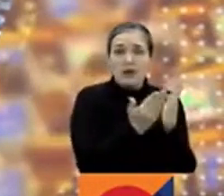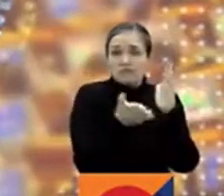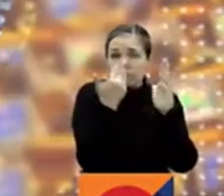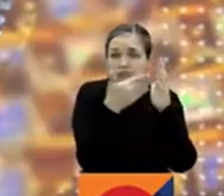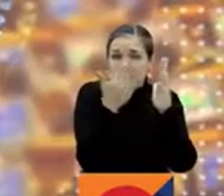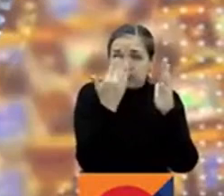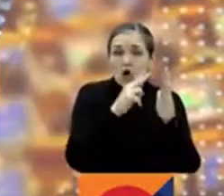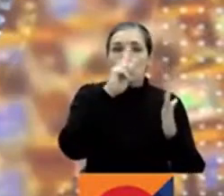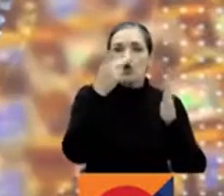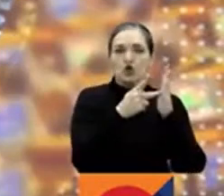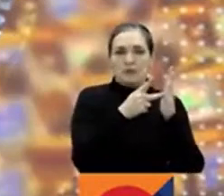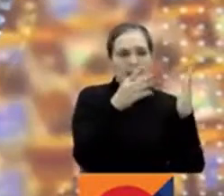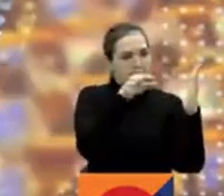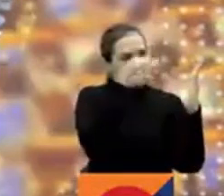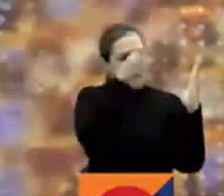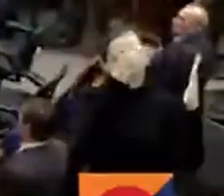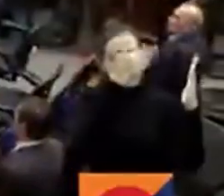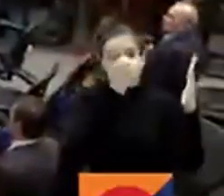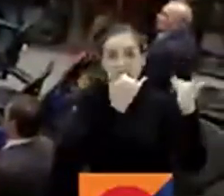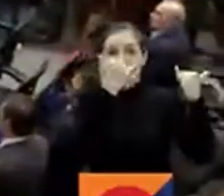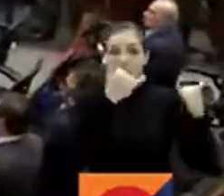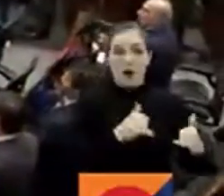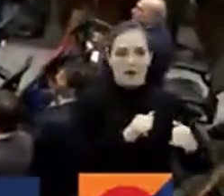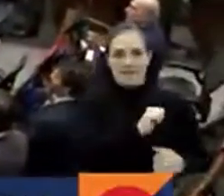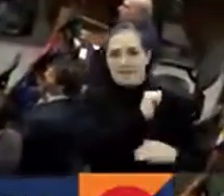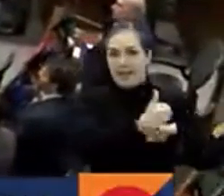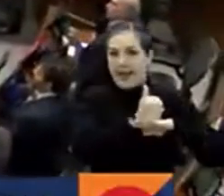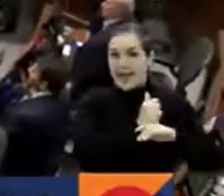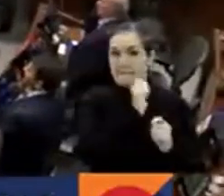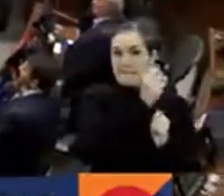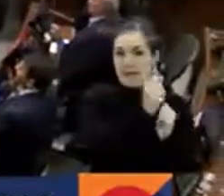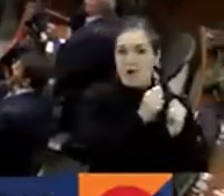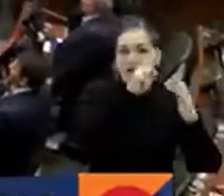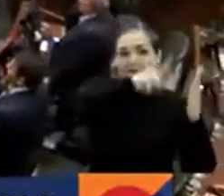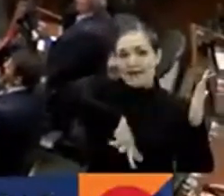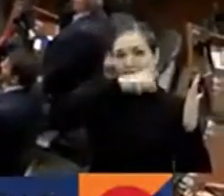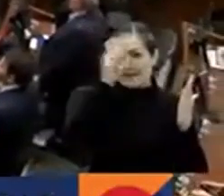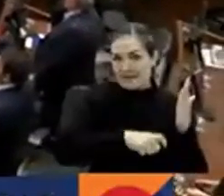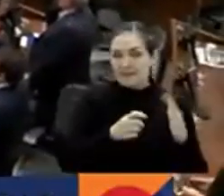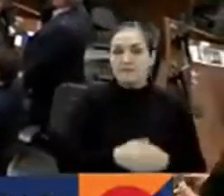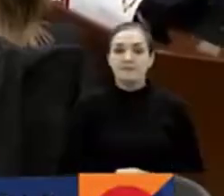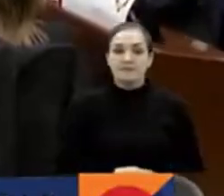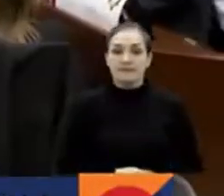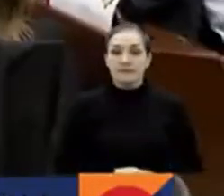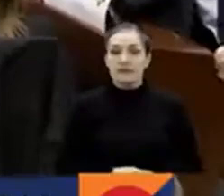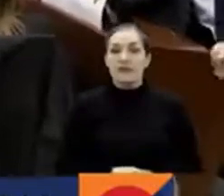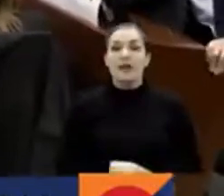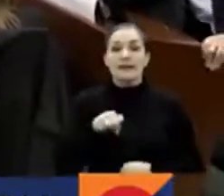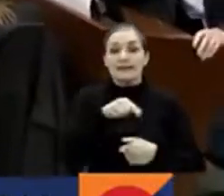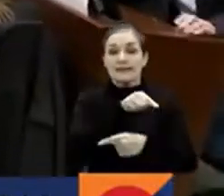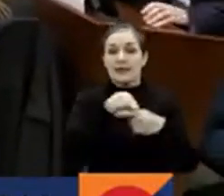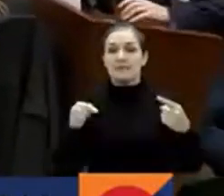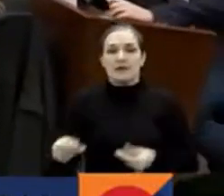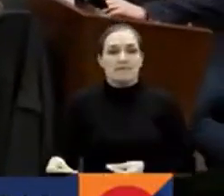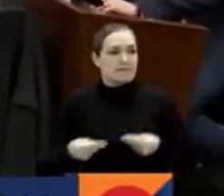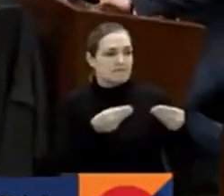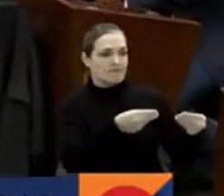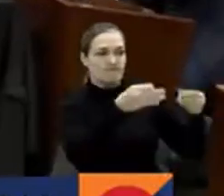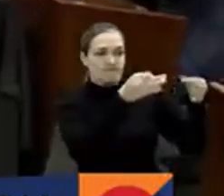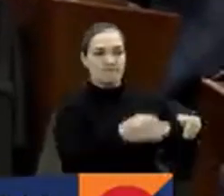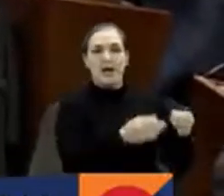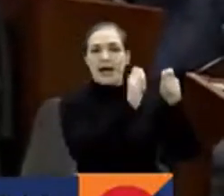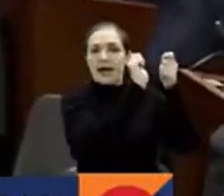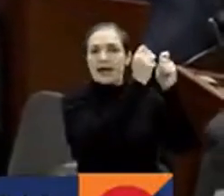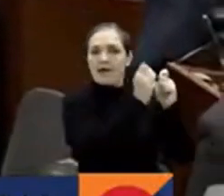tarea para los congresistas. Durante esta semana se espera que sea radicada la ponencia definitiva a la reforma a la salud para